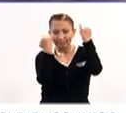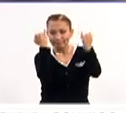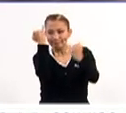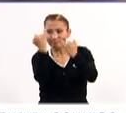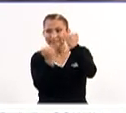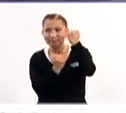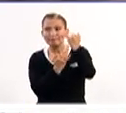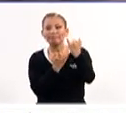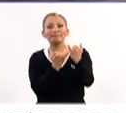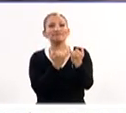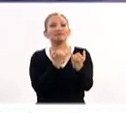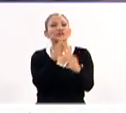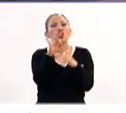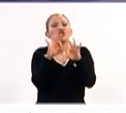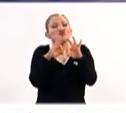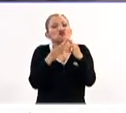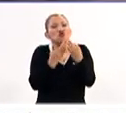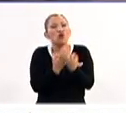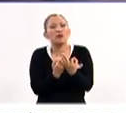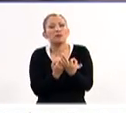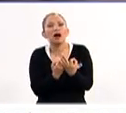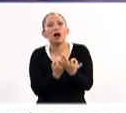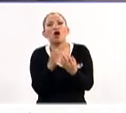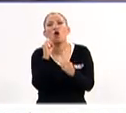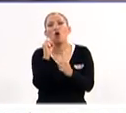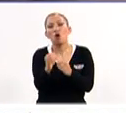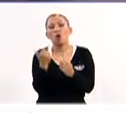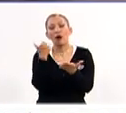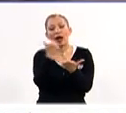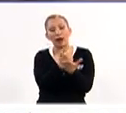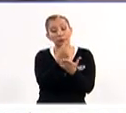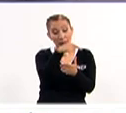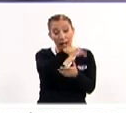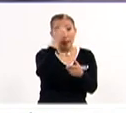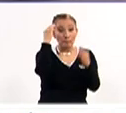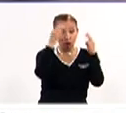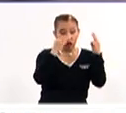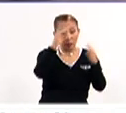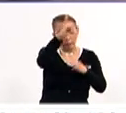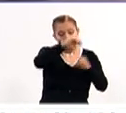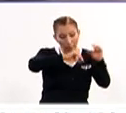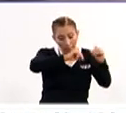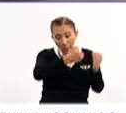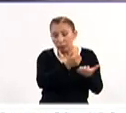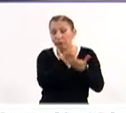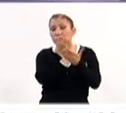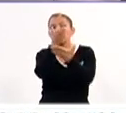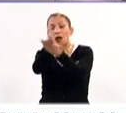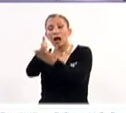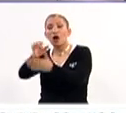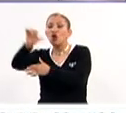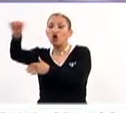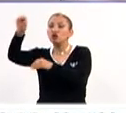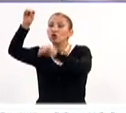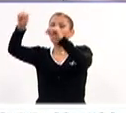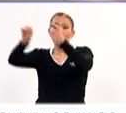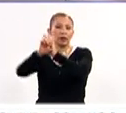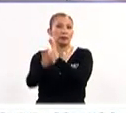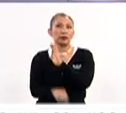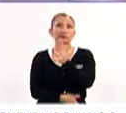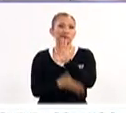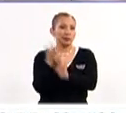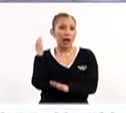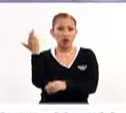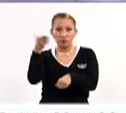formas o las herramientas para que el museo pueda usarlas para poder salir, por ejemplo, van a